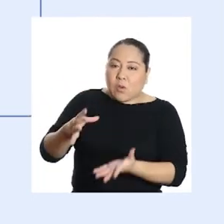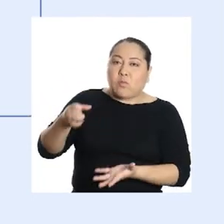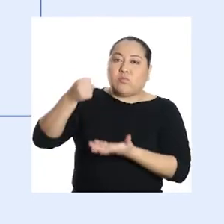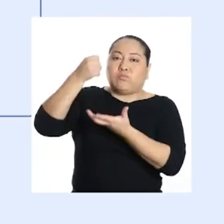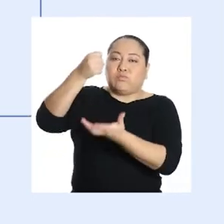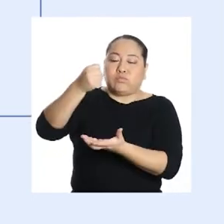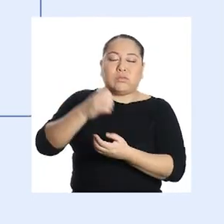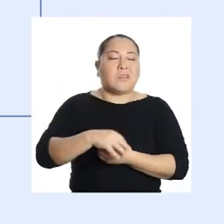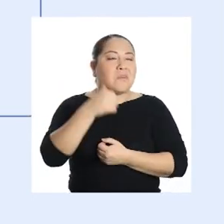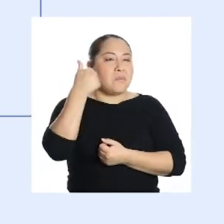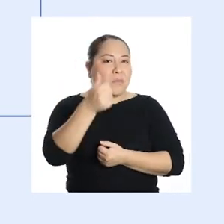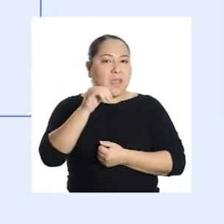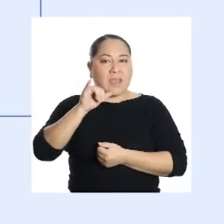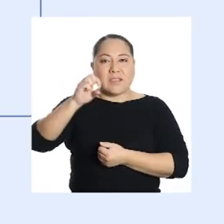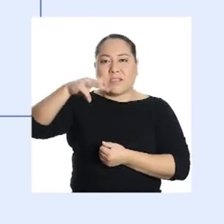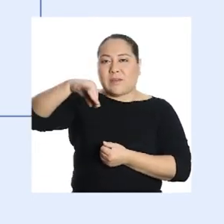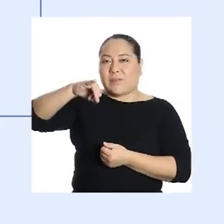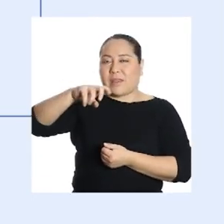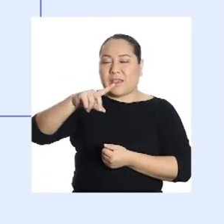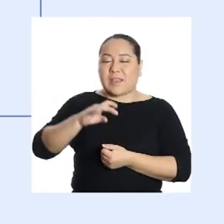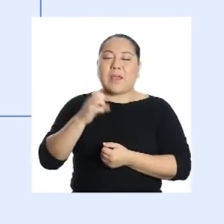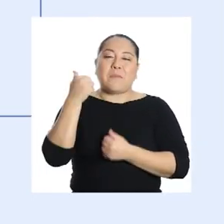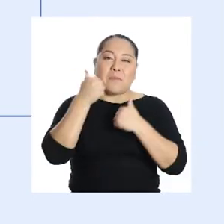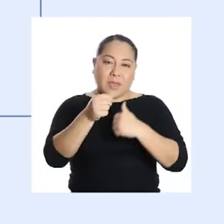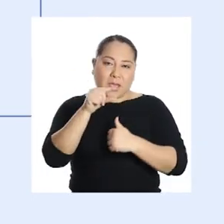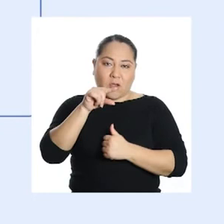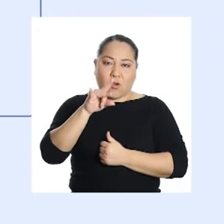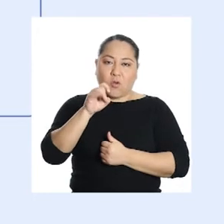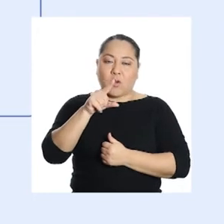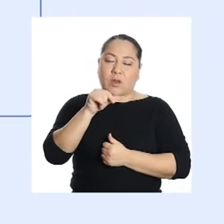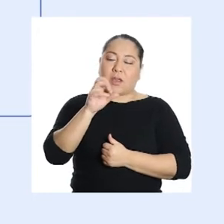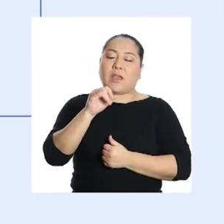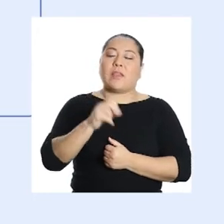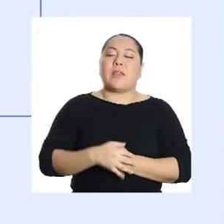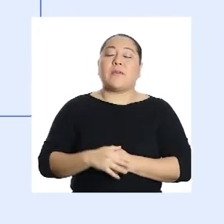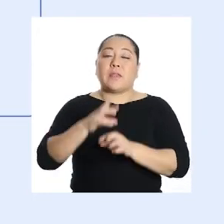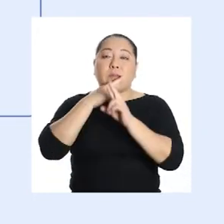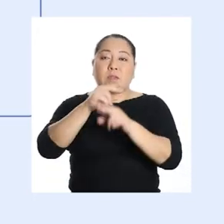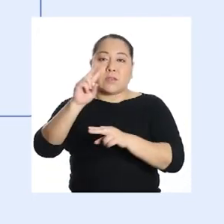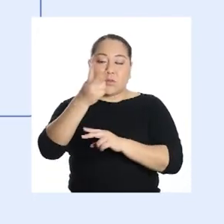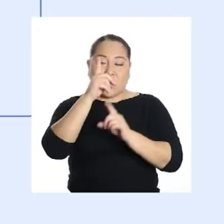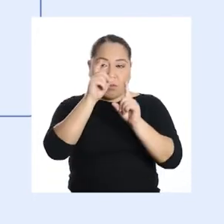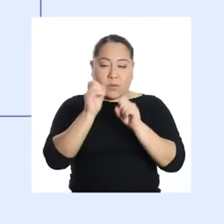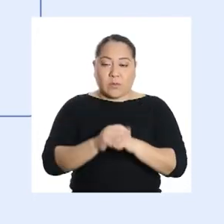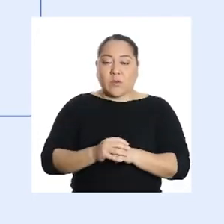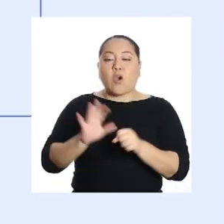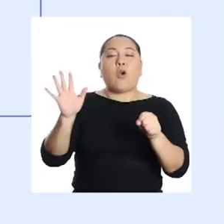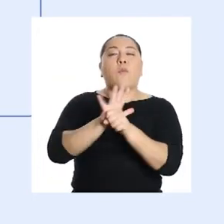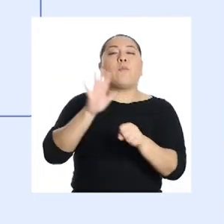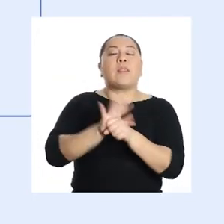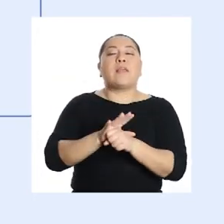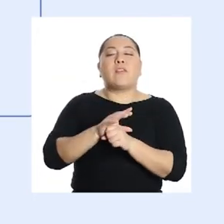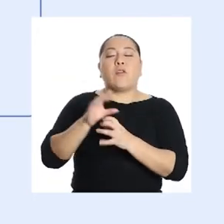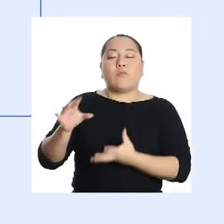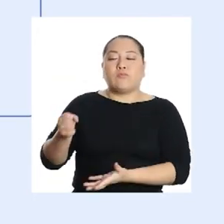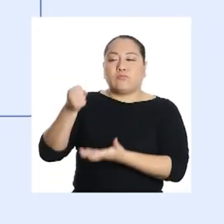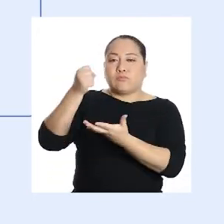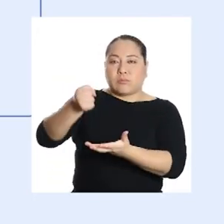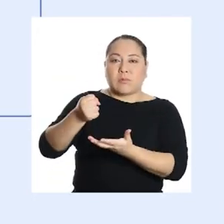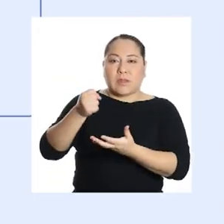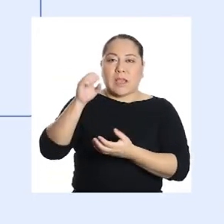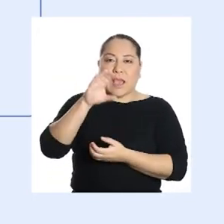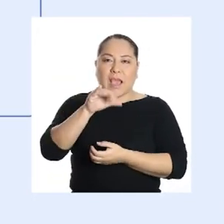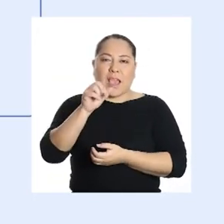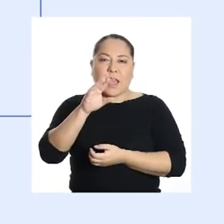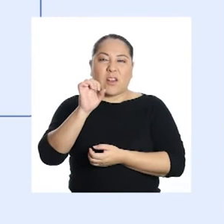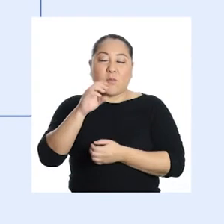bolsa. Muy bien, Yamile y Gugliana. Para responder la segunda pregunta, hallamos el total de carbón